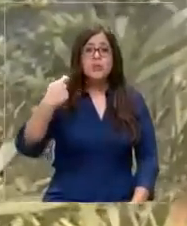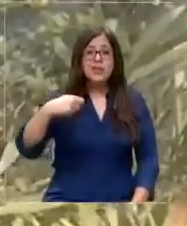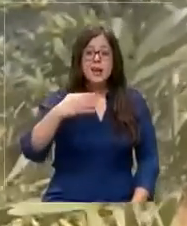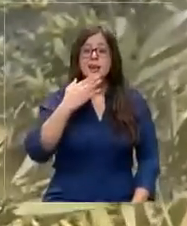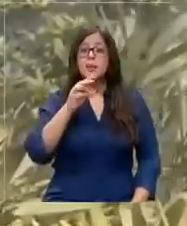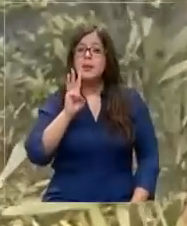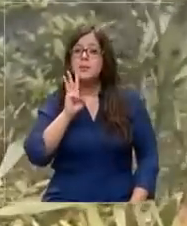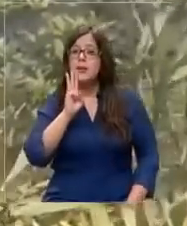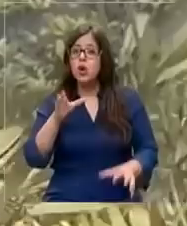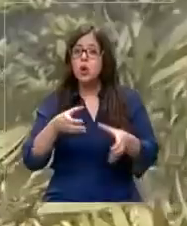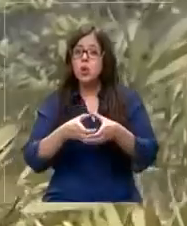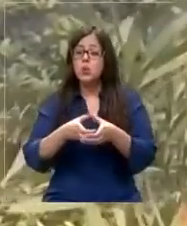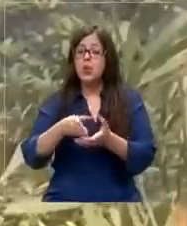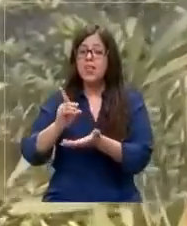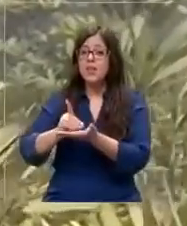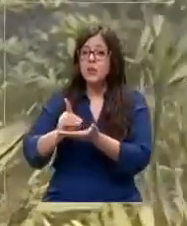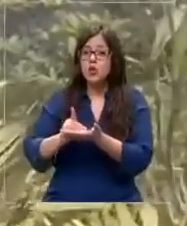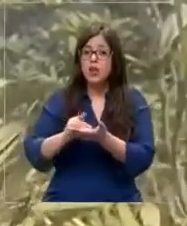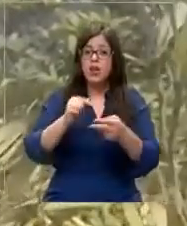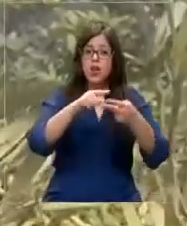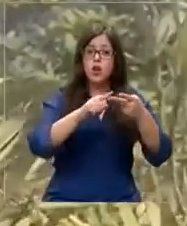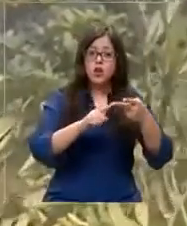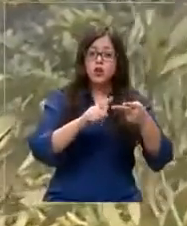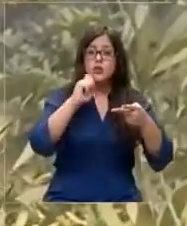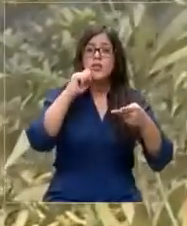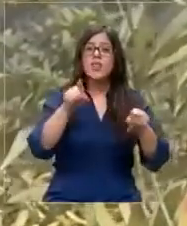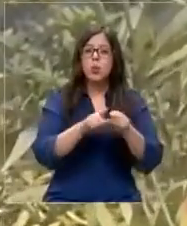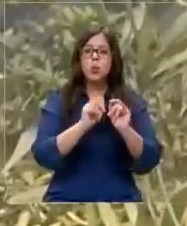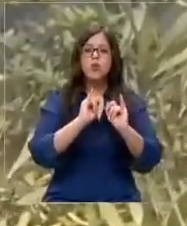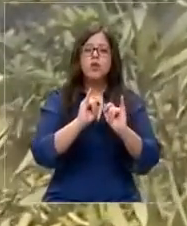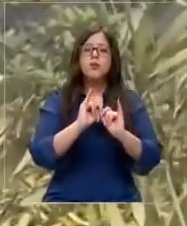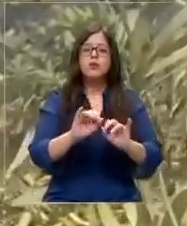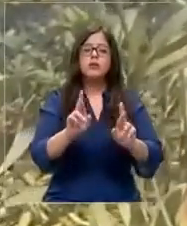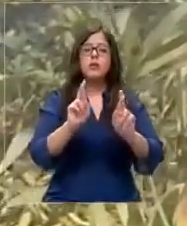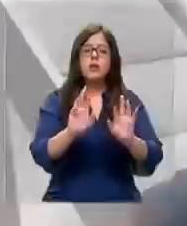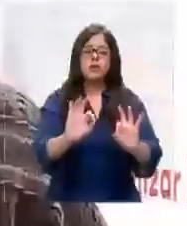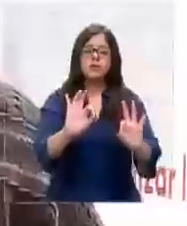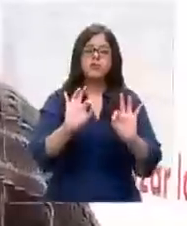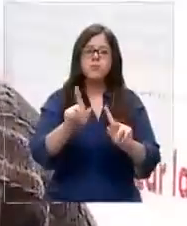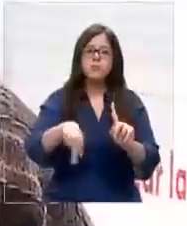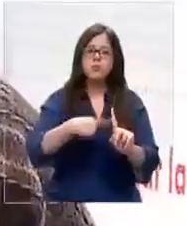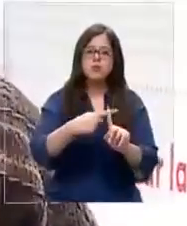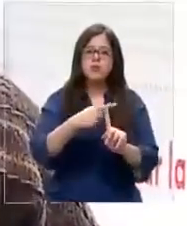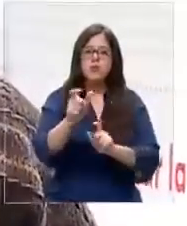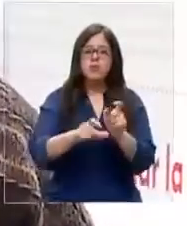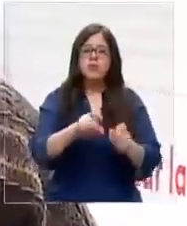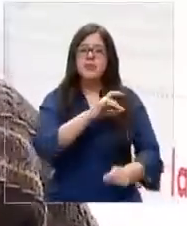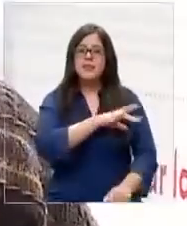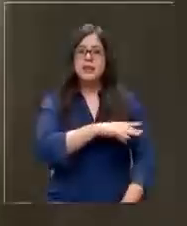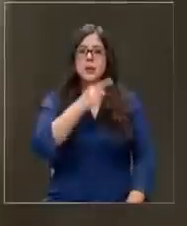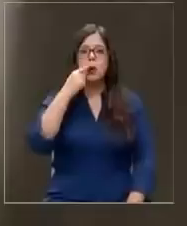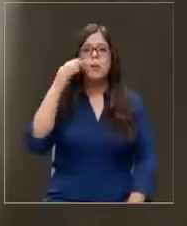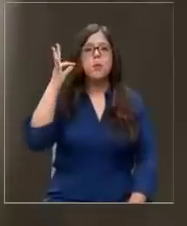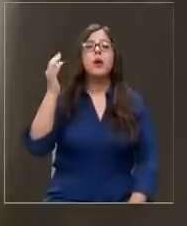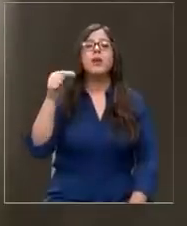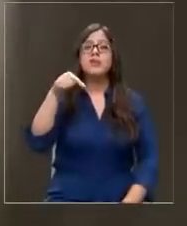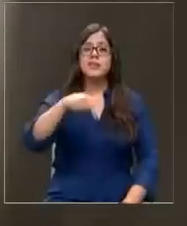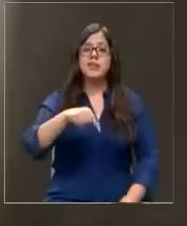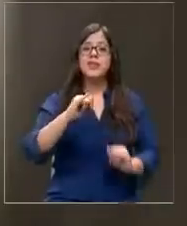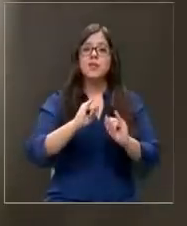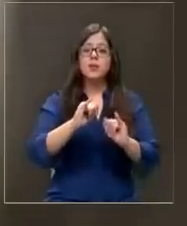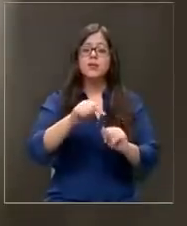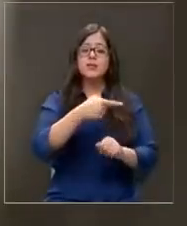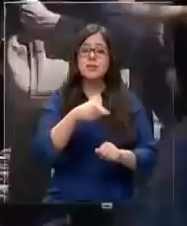día miércoles la Cámara de Diputados dé una tremenda noticia para los chilenos y las chilenas. Una noticia que podría llegar esta semana.